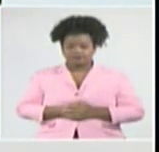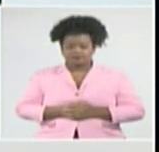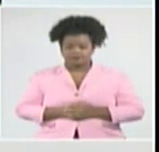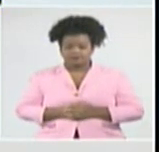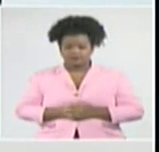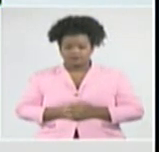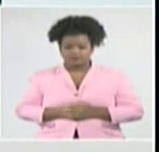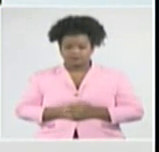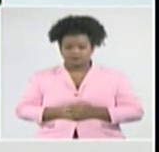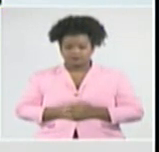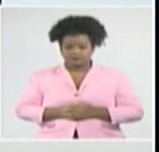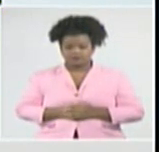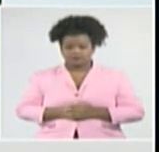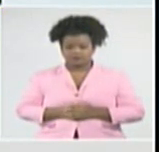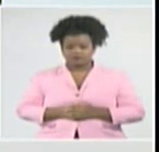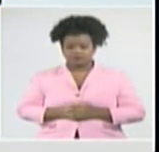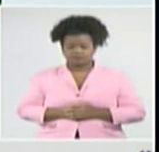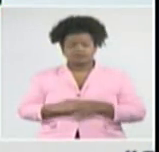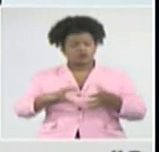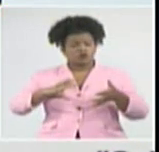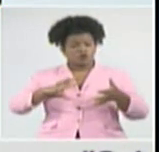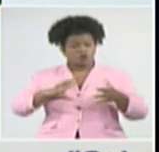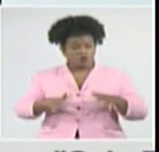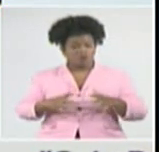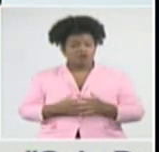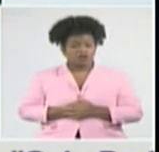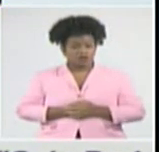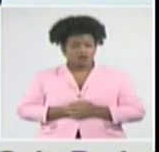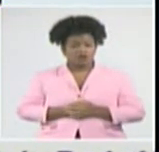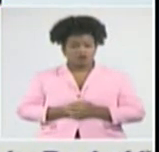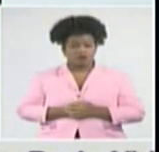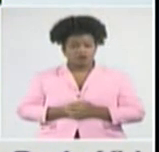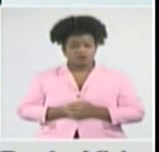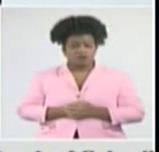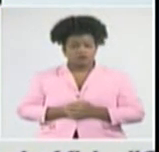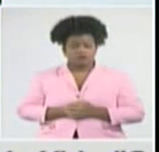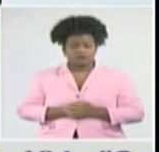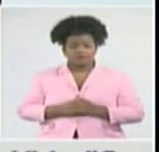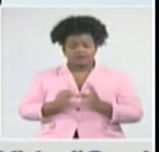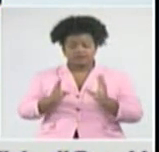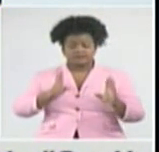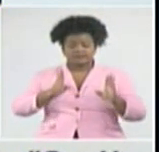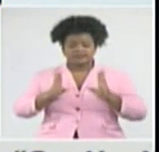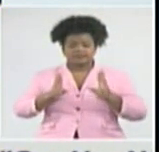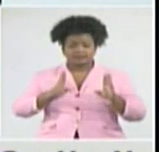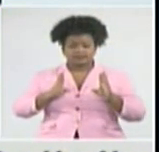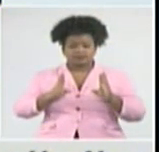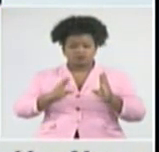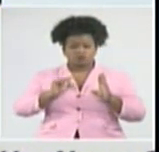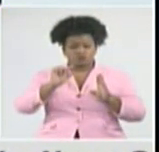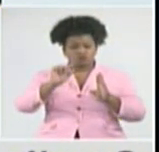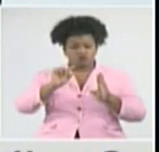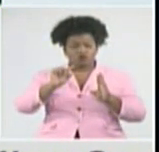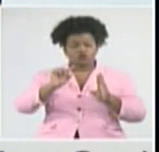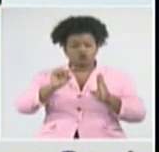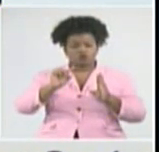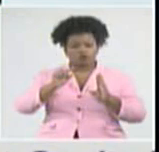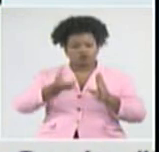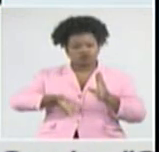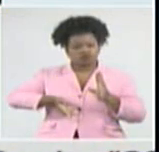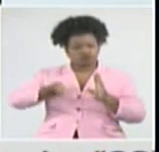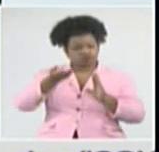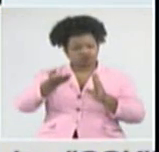de ayer. Complejo todo el territorio, el centro quizás un poquito de más, un poco de más incidencia,